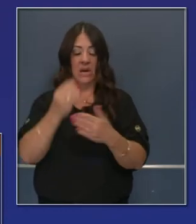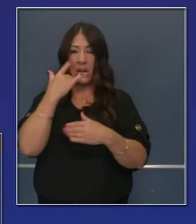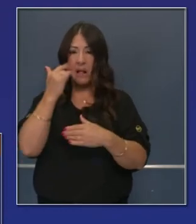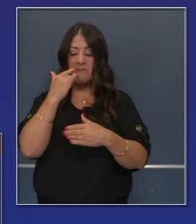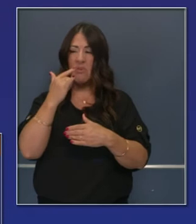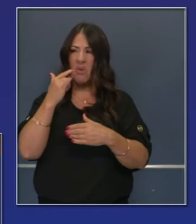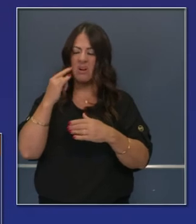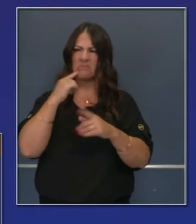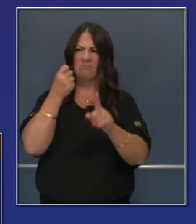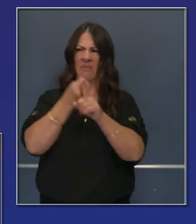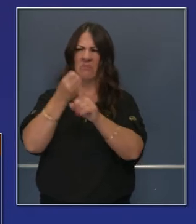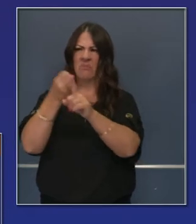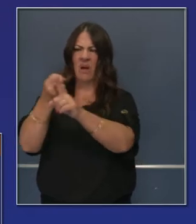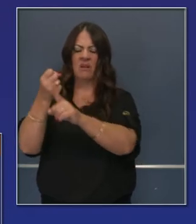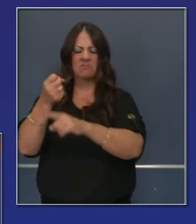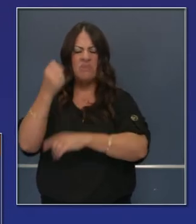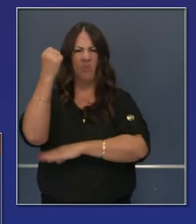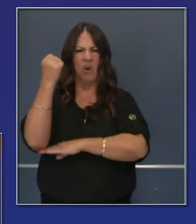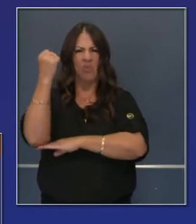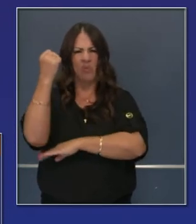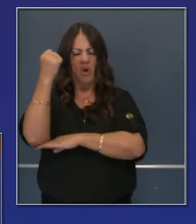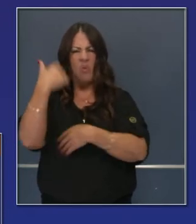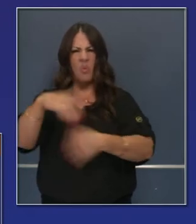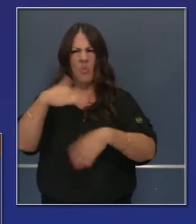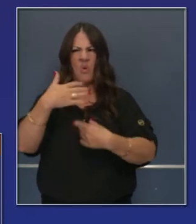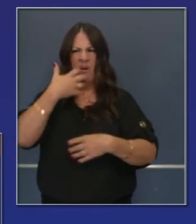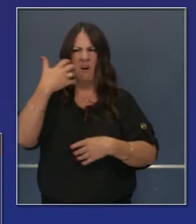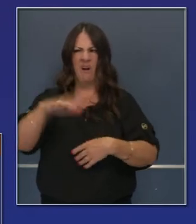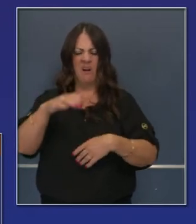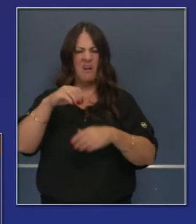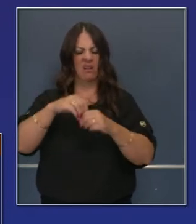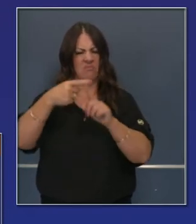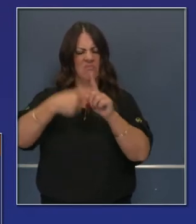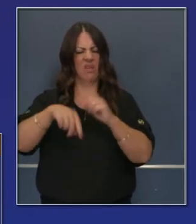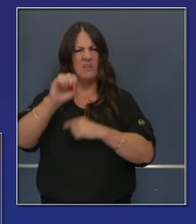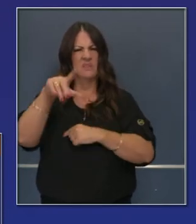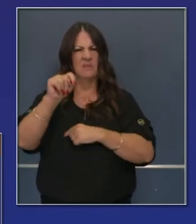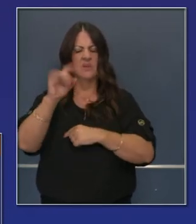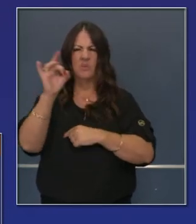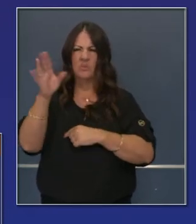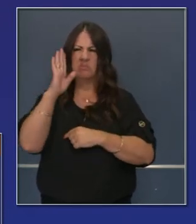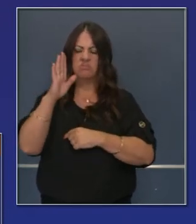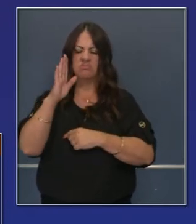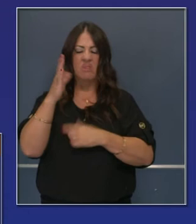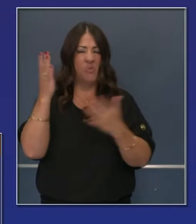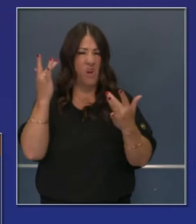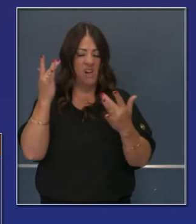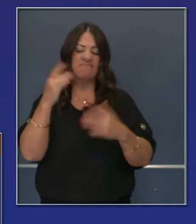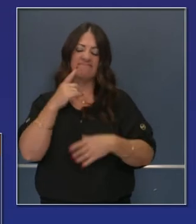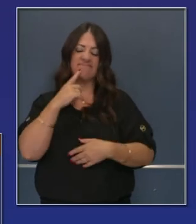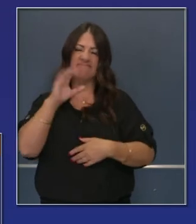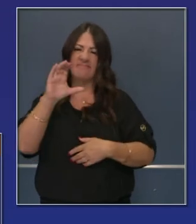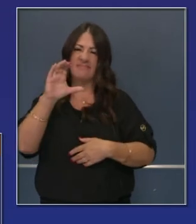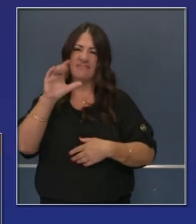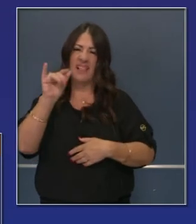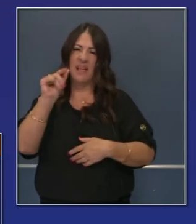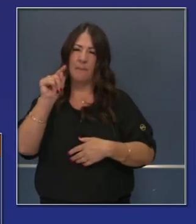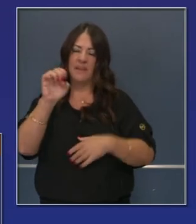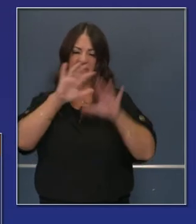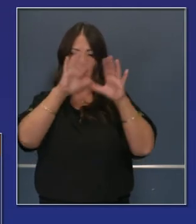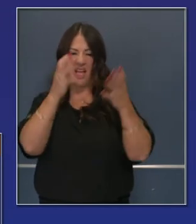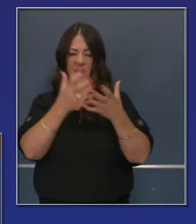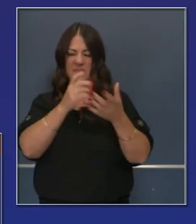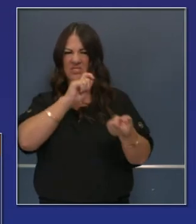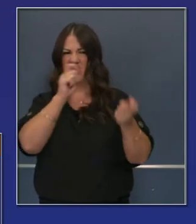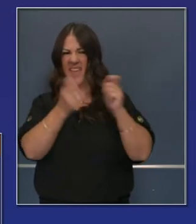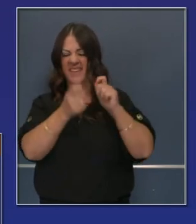en la historia del estado. Es un recordatorio de lo que decimos con frecuencia, que es que el cambio del clima es